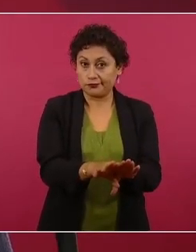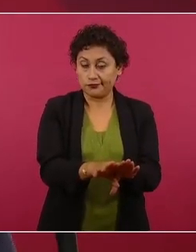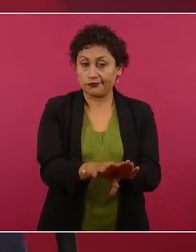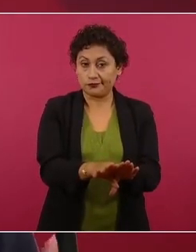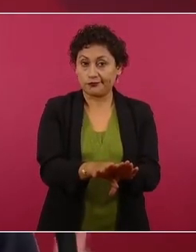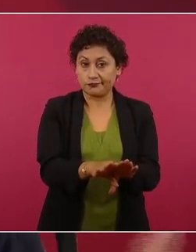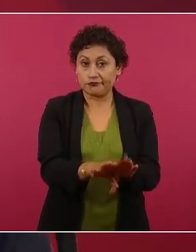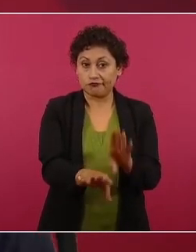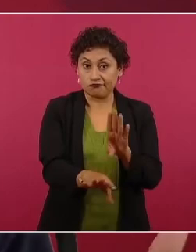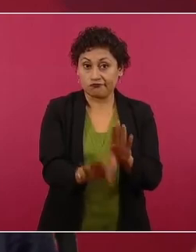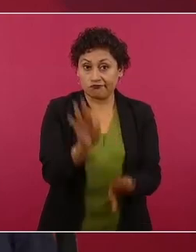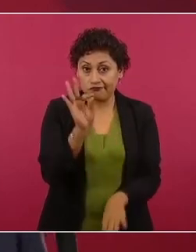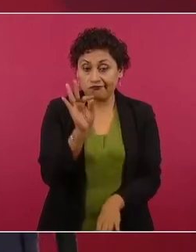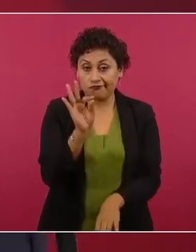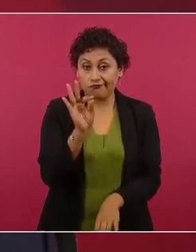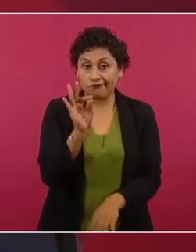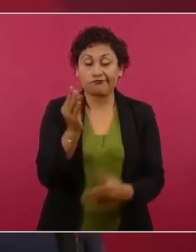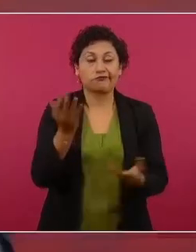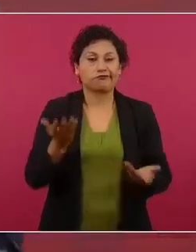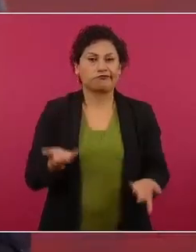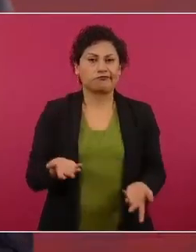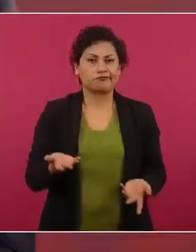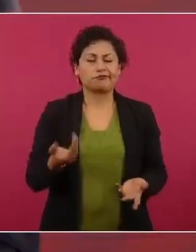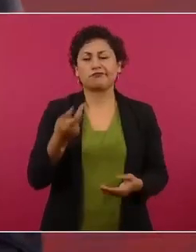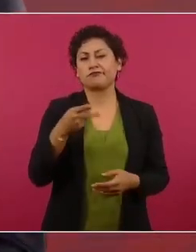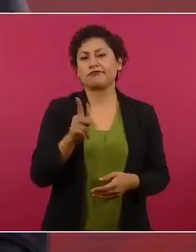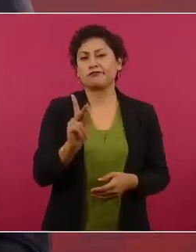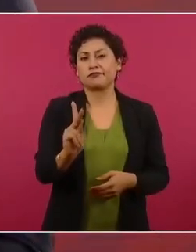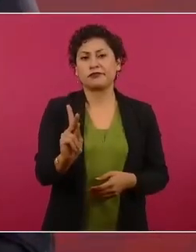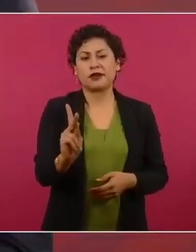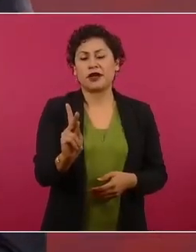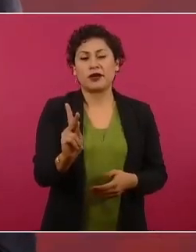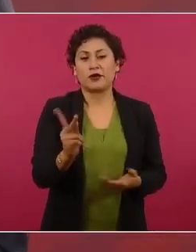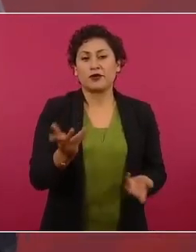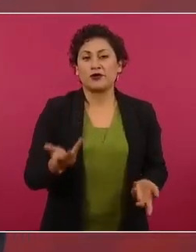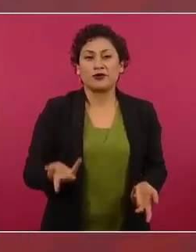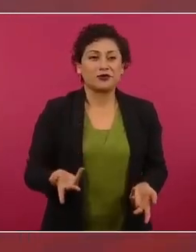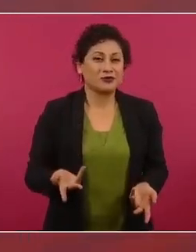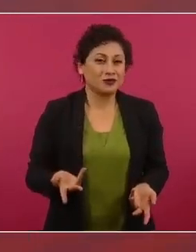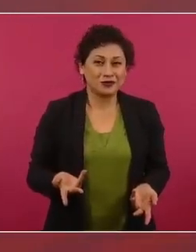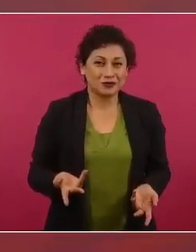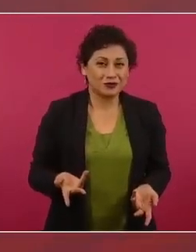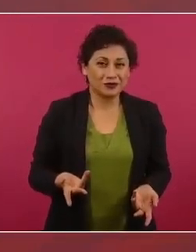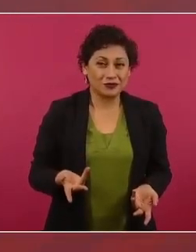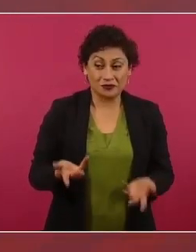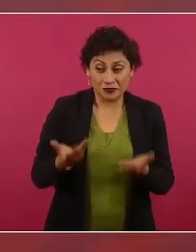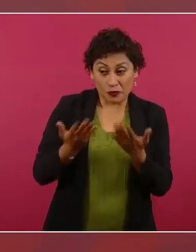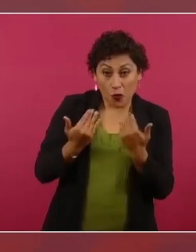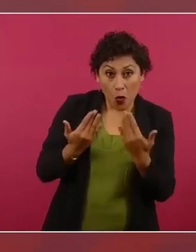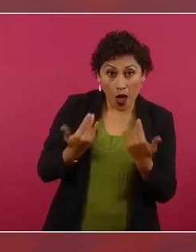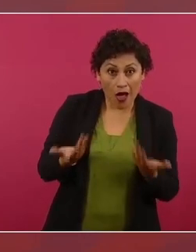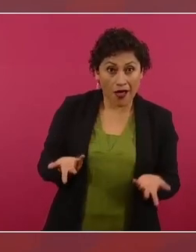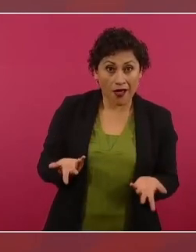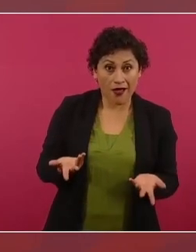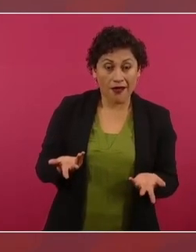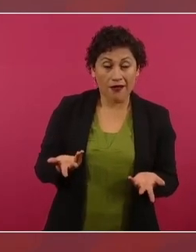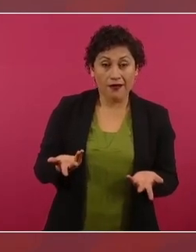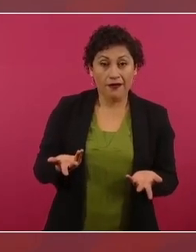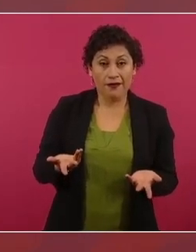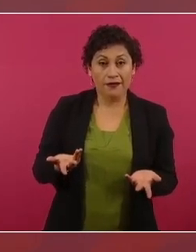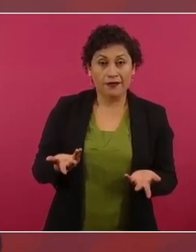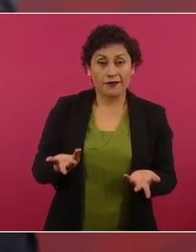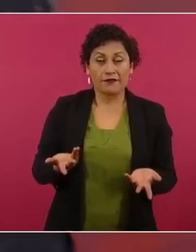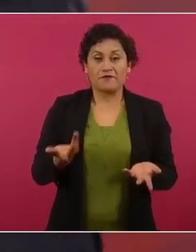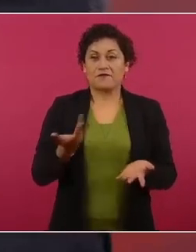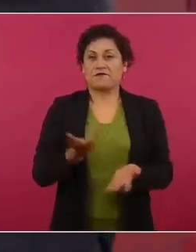Pero eso no está presente. Y